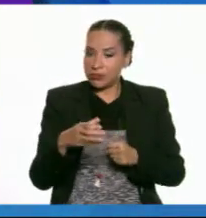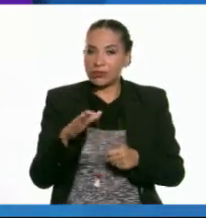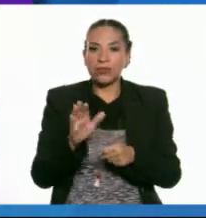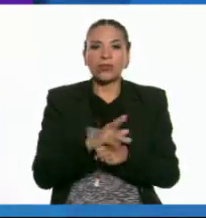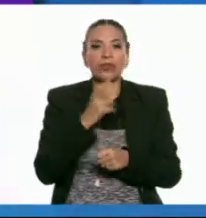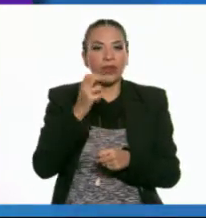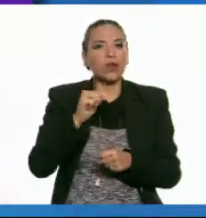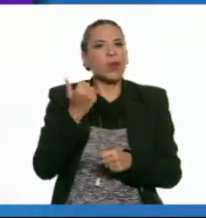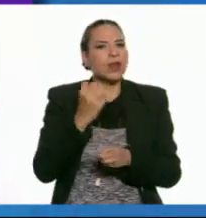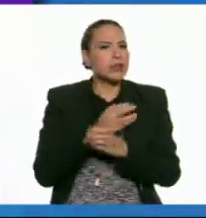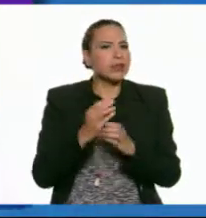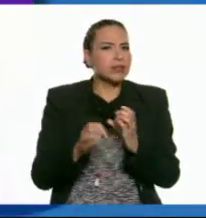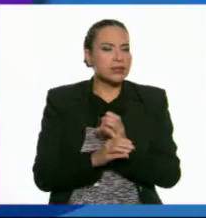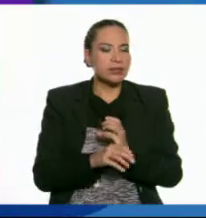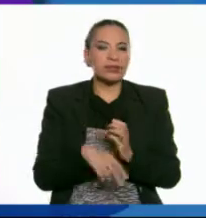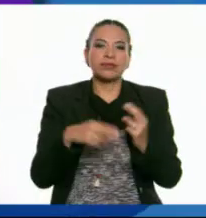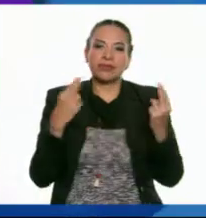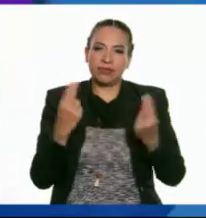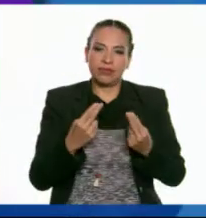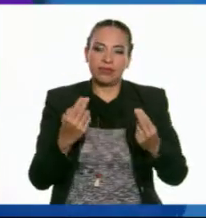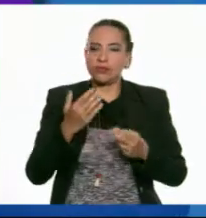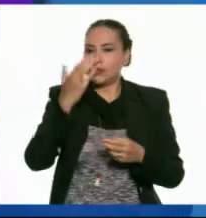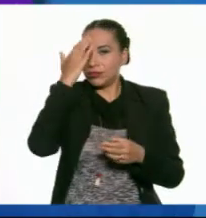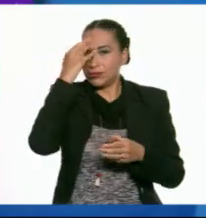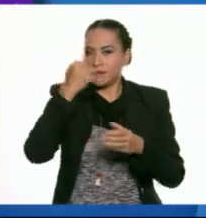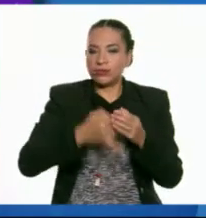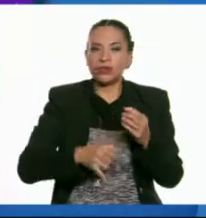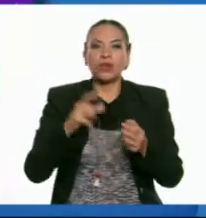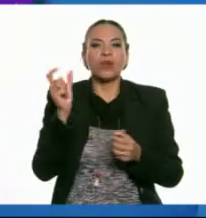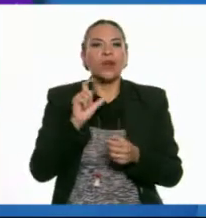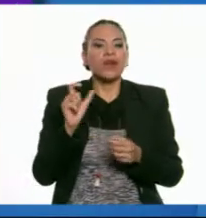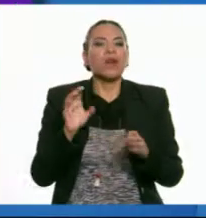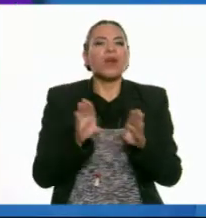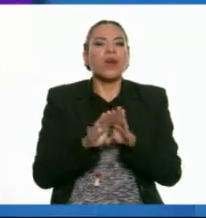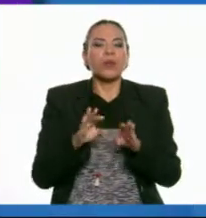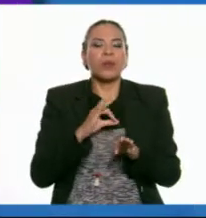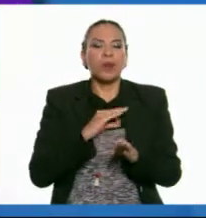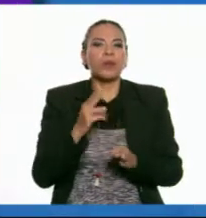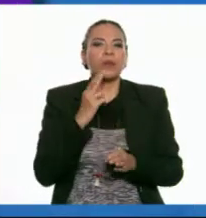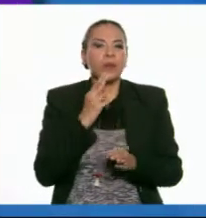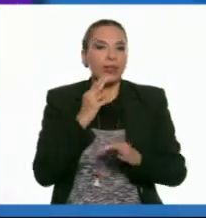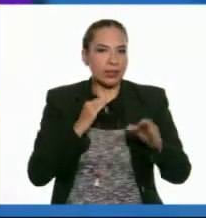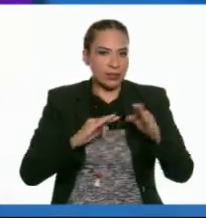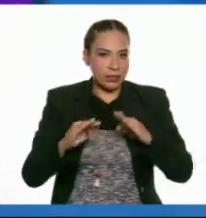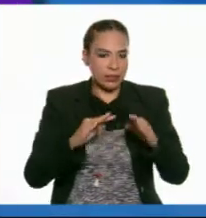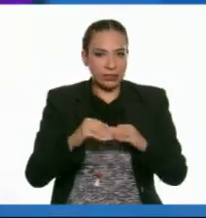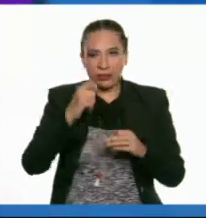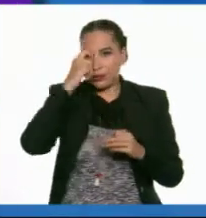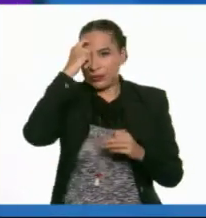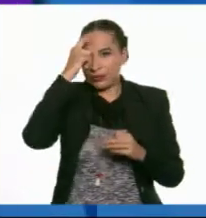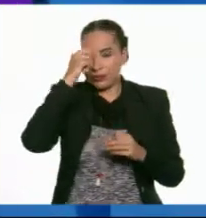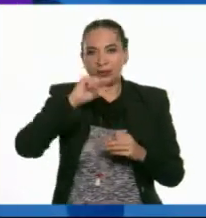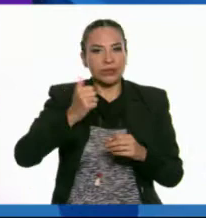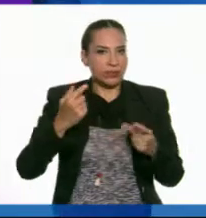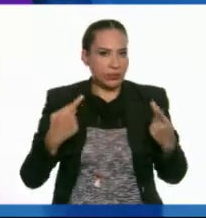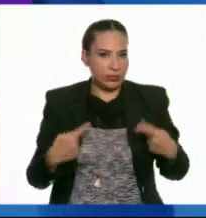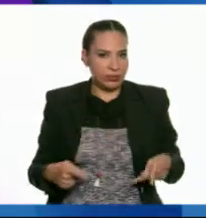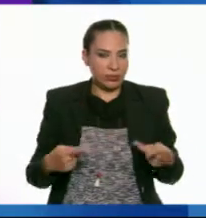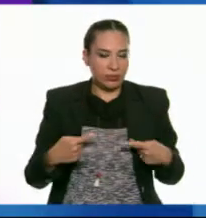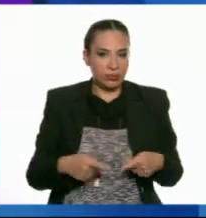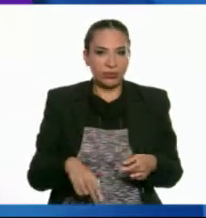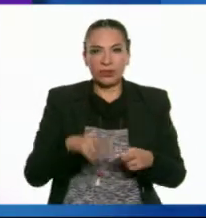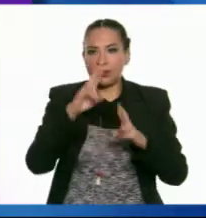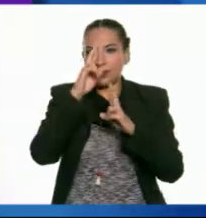Por esta y otras razones, es necesario conocer cuándo y cómo podemos usar el trabajo y las ideas de otras personas.